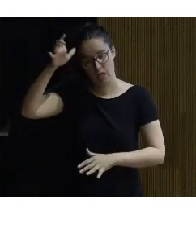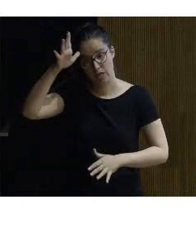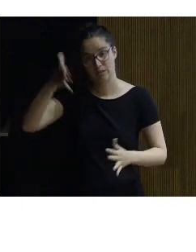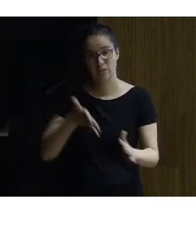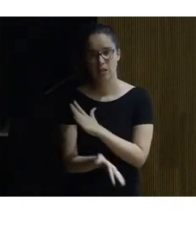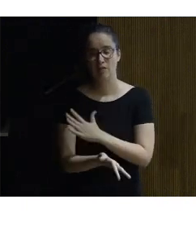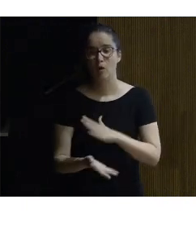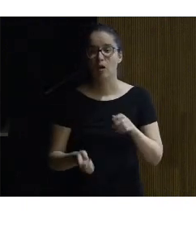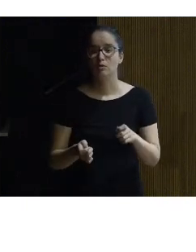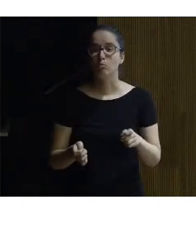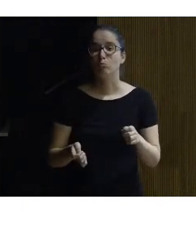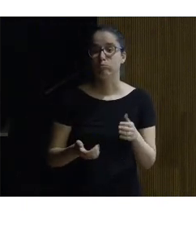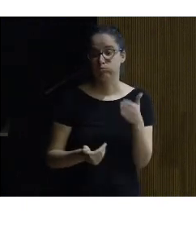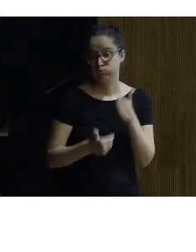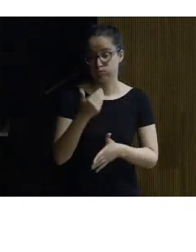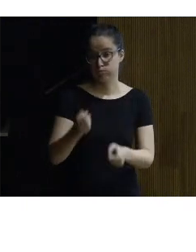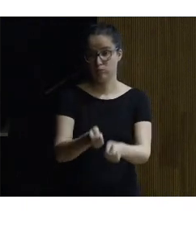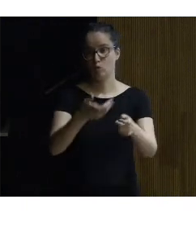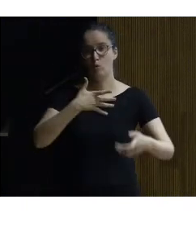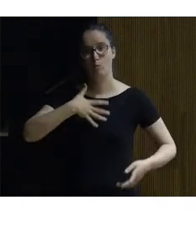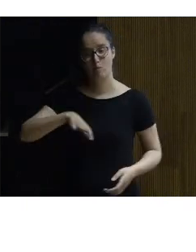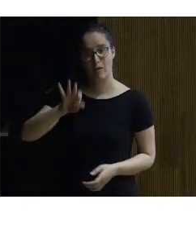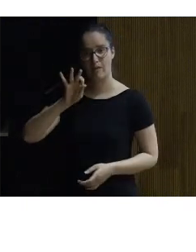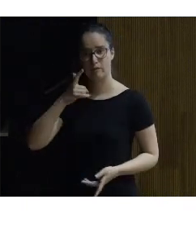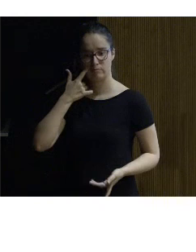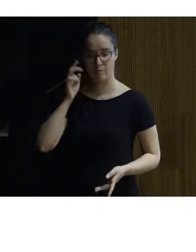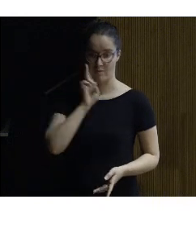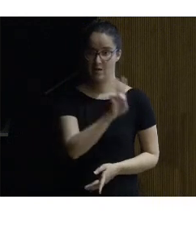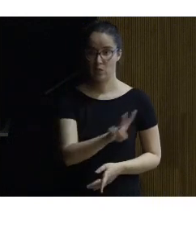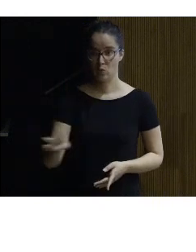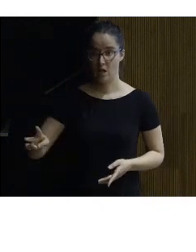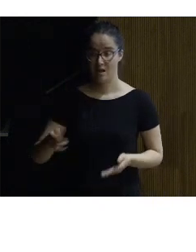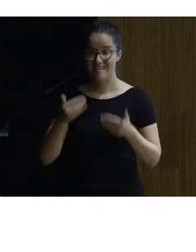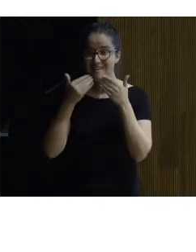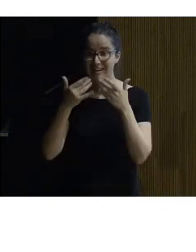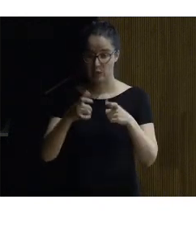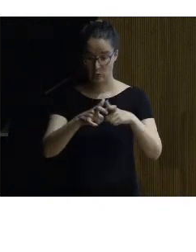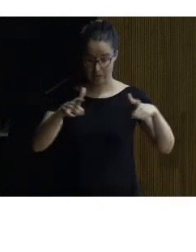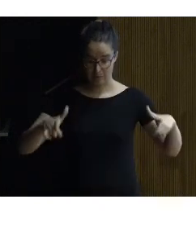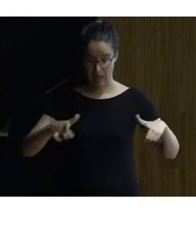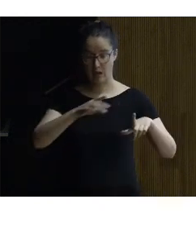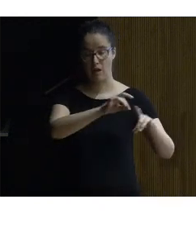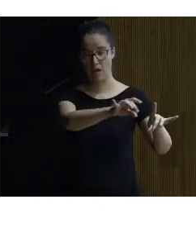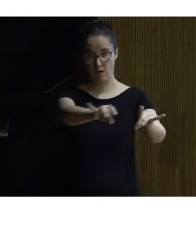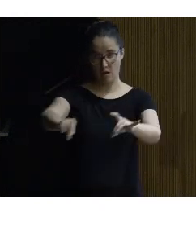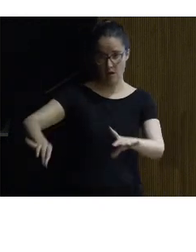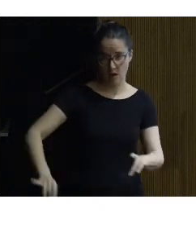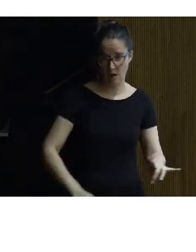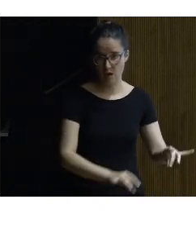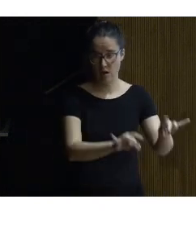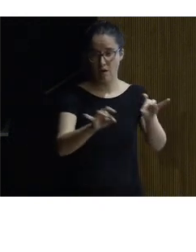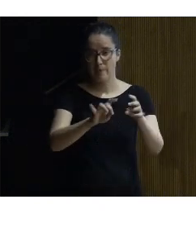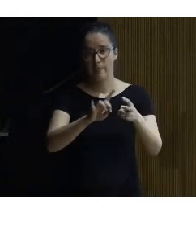que son unas publicaciones en las que tú puedes contemplar mediante unas placas en alto relieve mediante